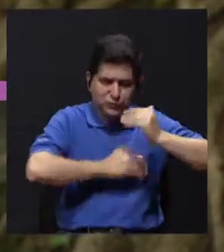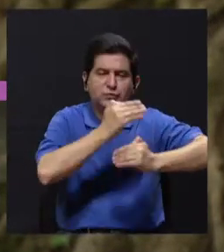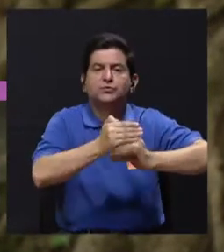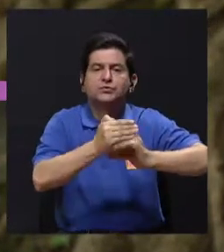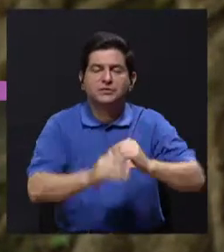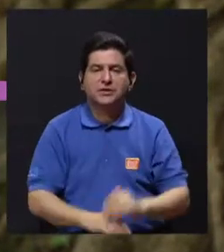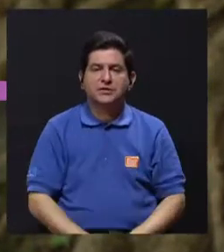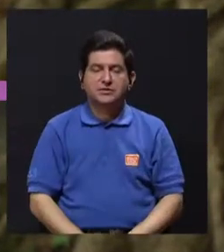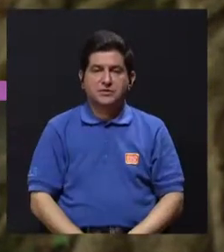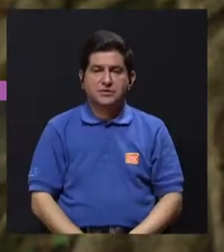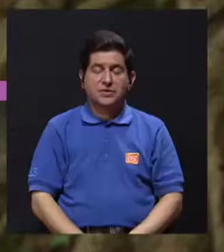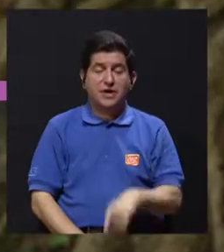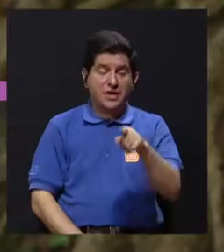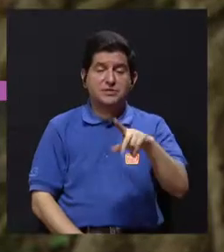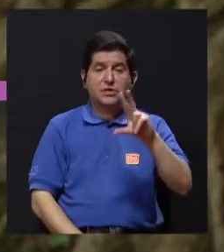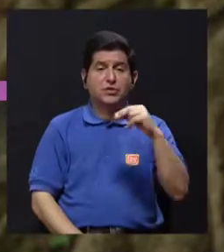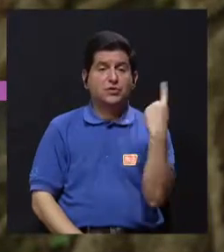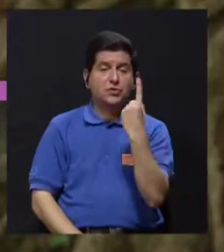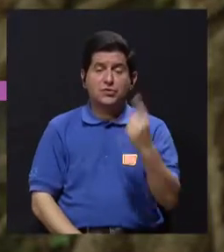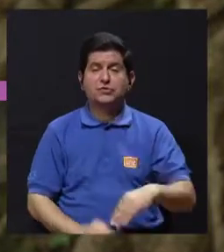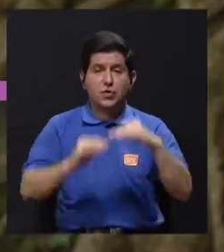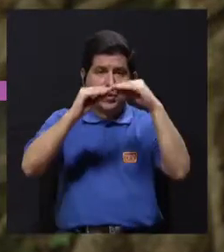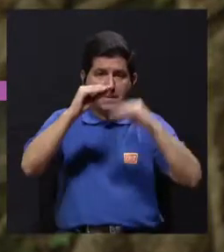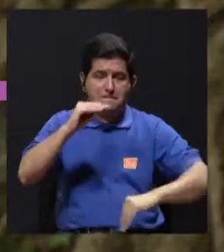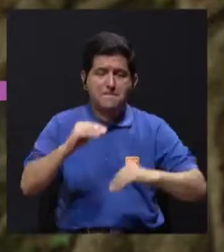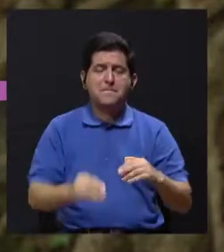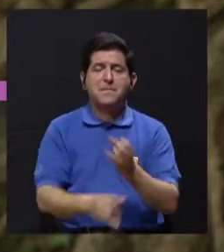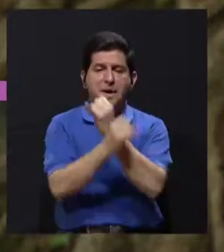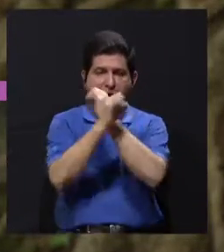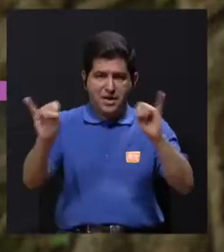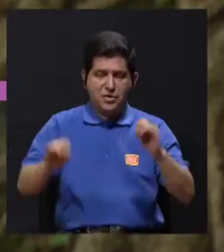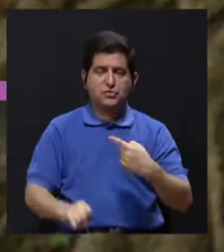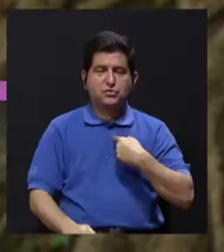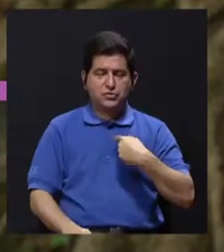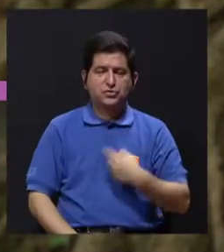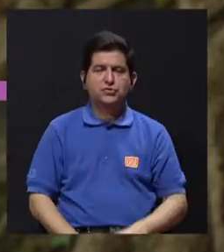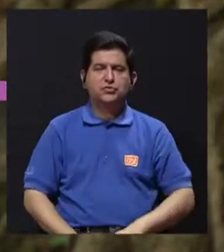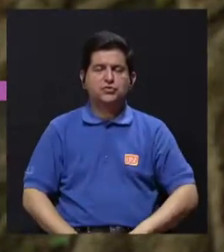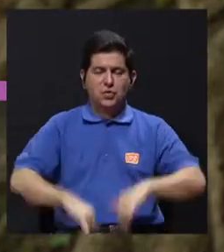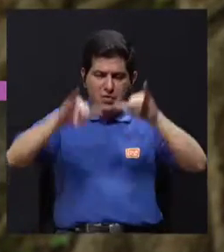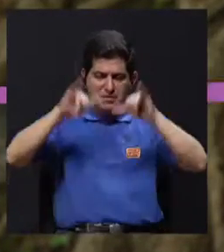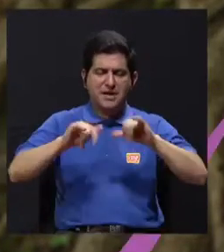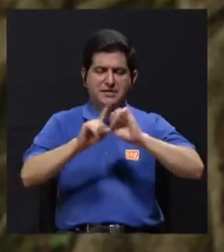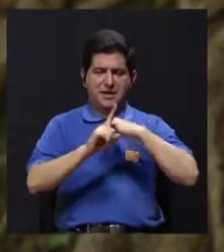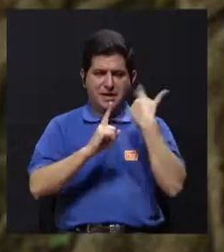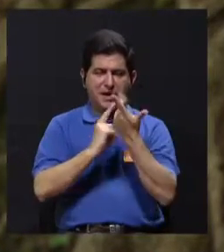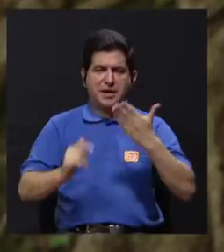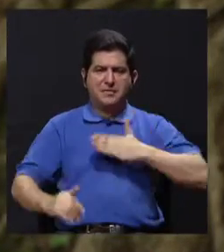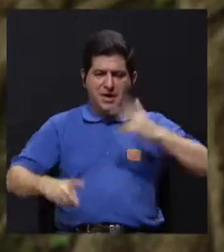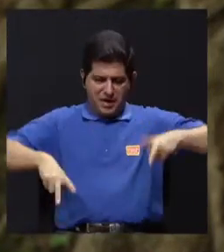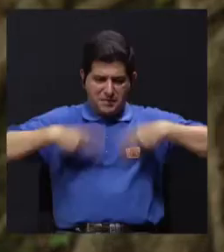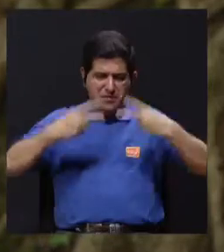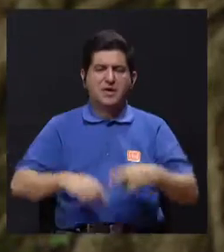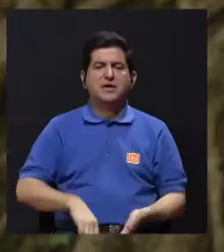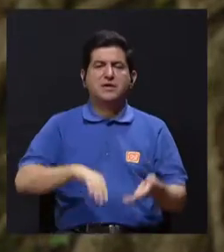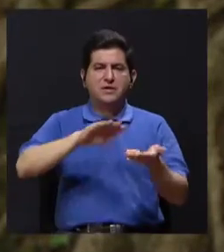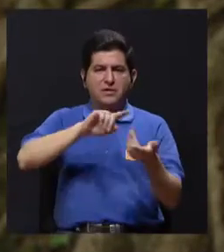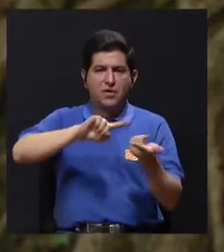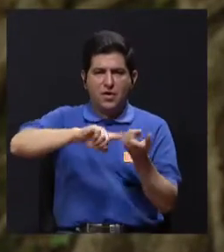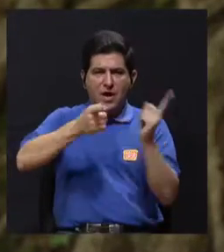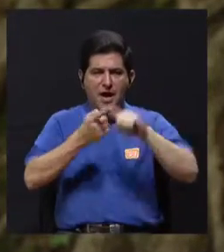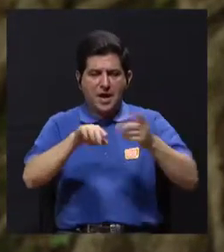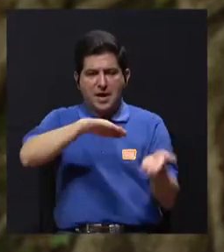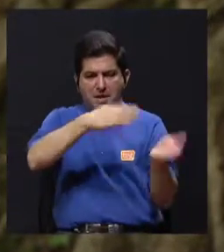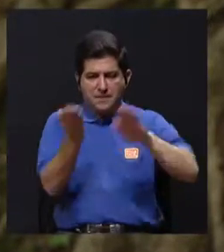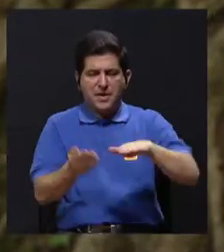en la cual no solamente es perder la independencia, sino es también perder todo el sostén social que yo he ido construyendo a lo largo de mi vida. Mis amigos comienzan a